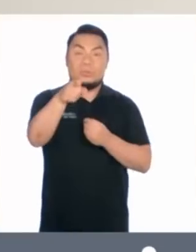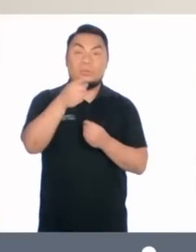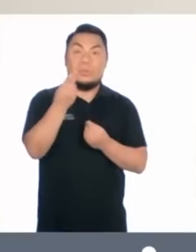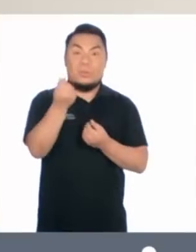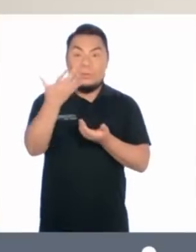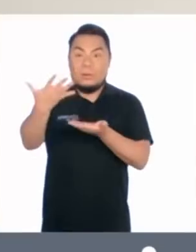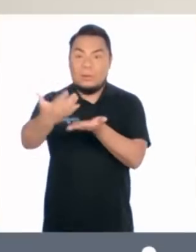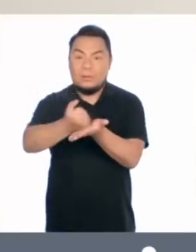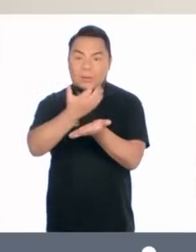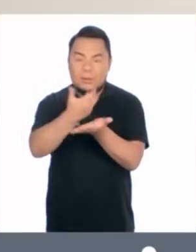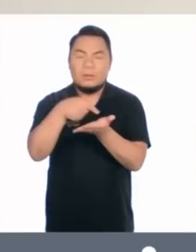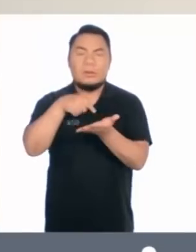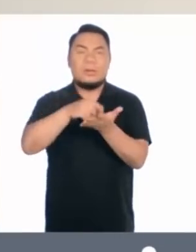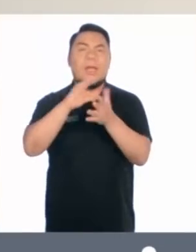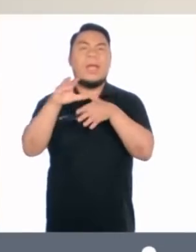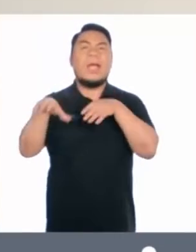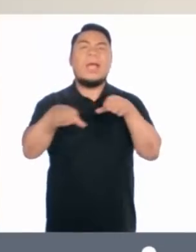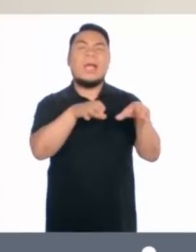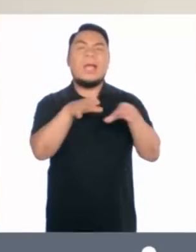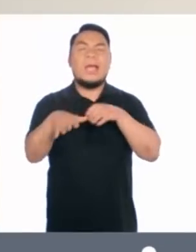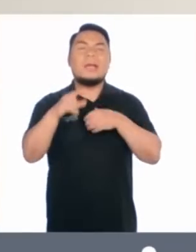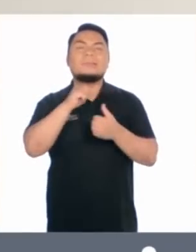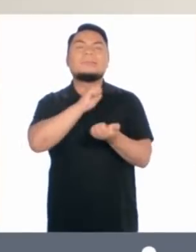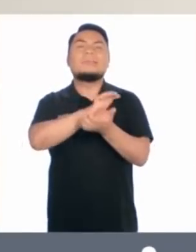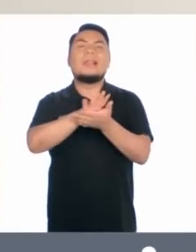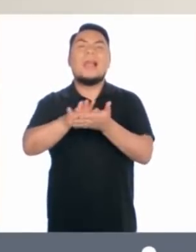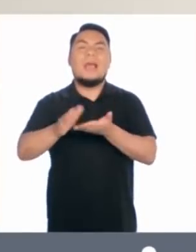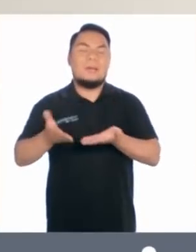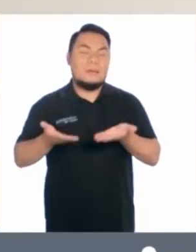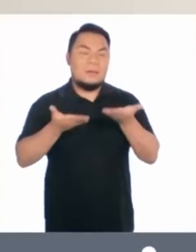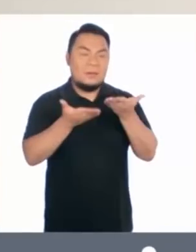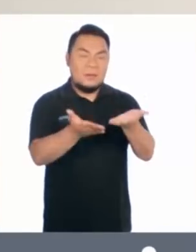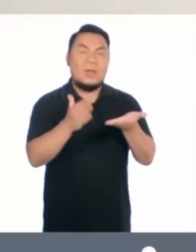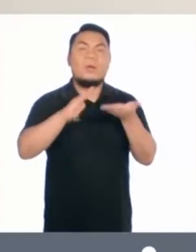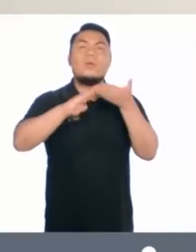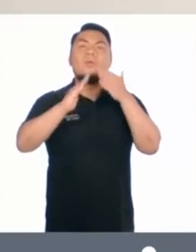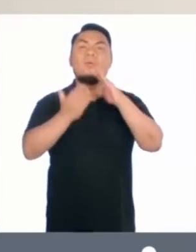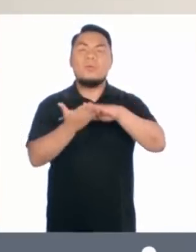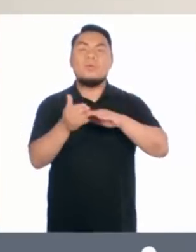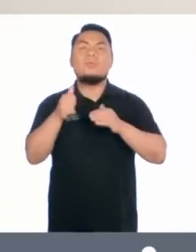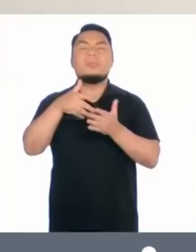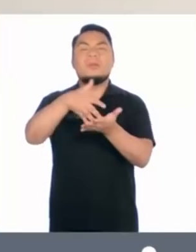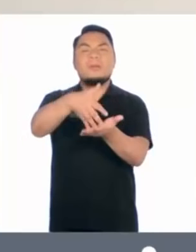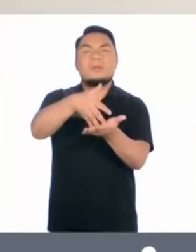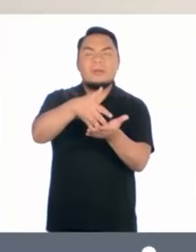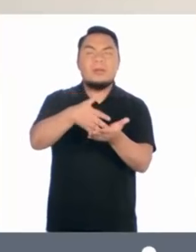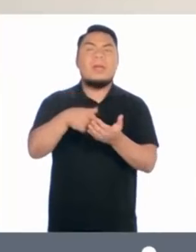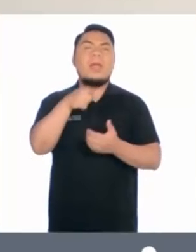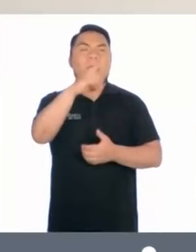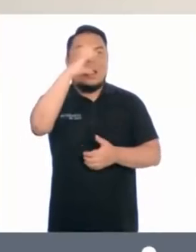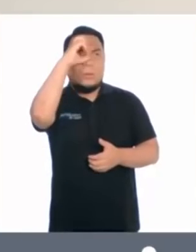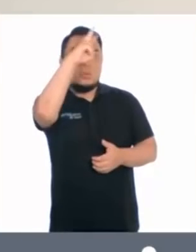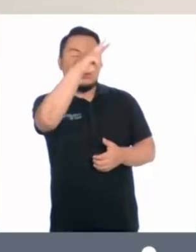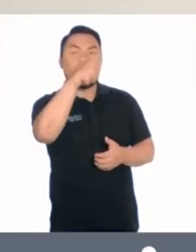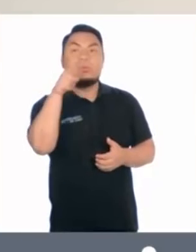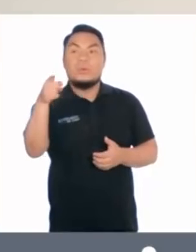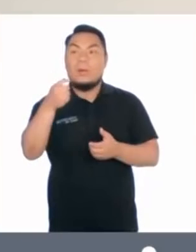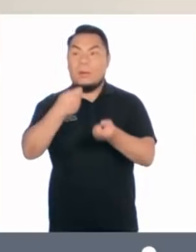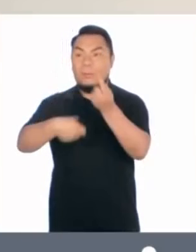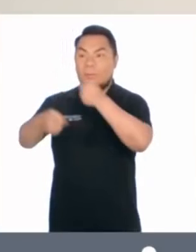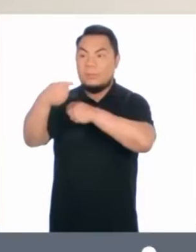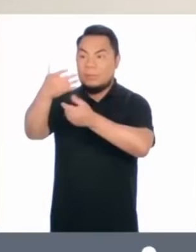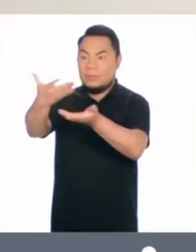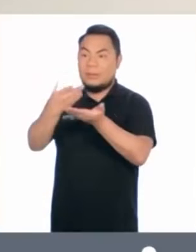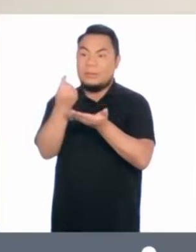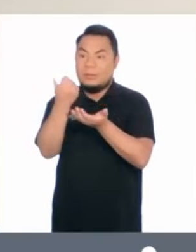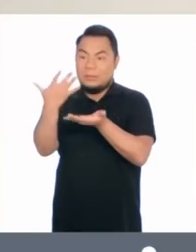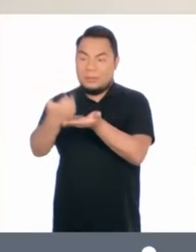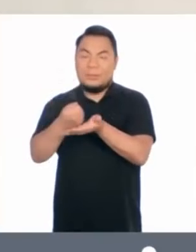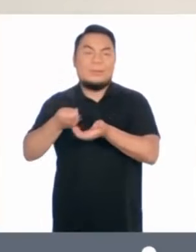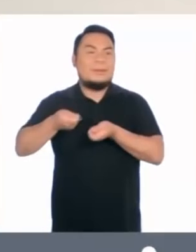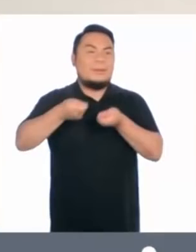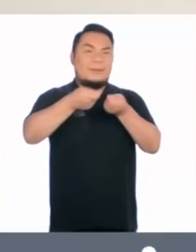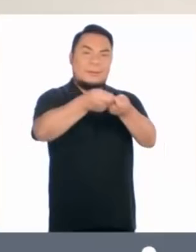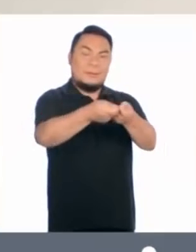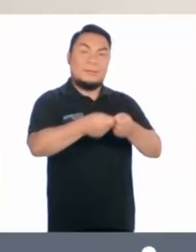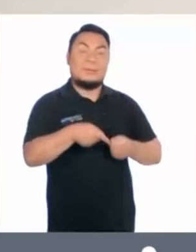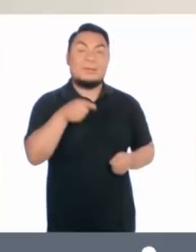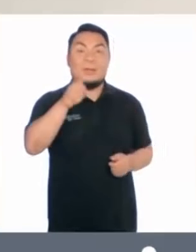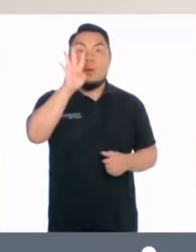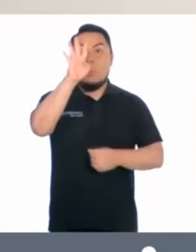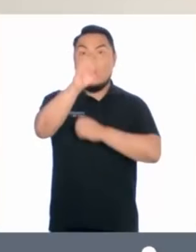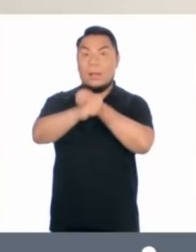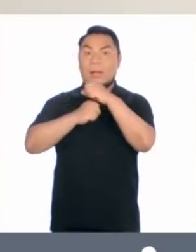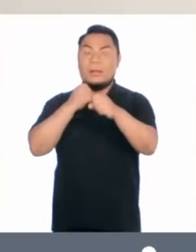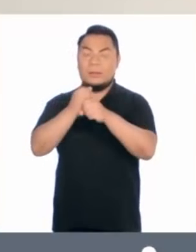recaudado hacemos programas educativos gratuitos para comunidades vulnerables en Cusco. En estos cuatro años de